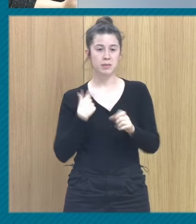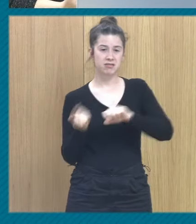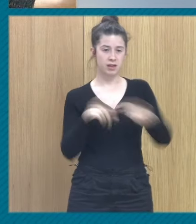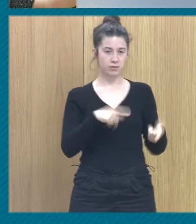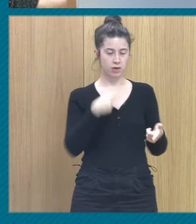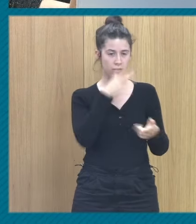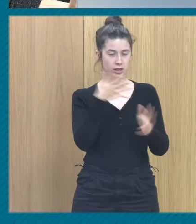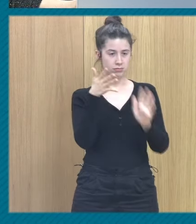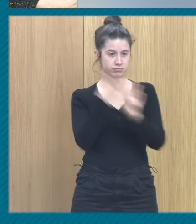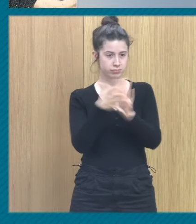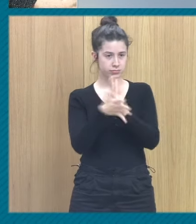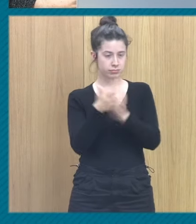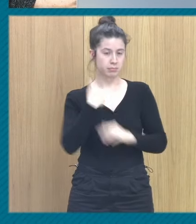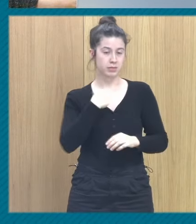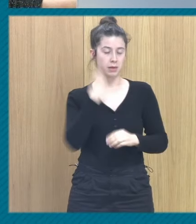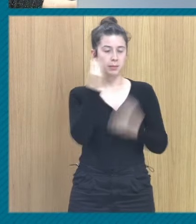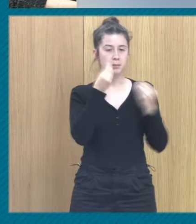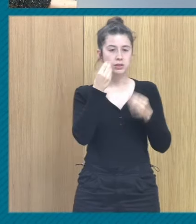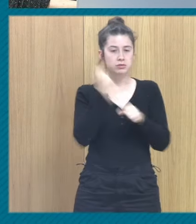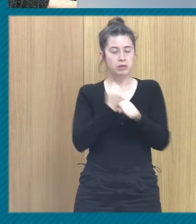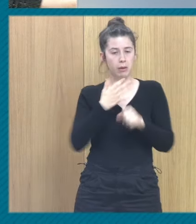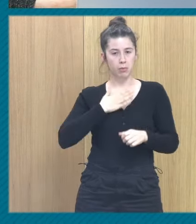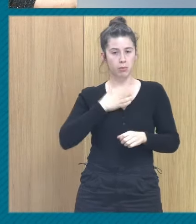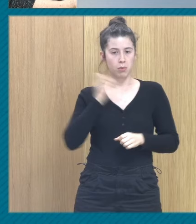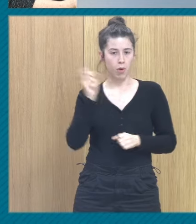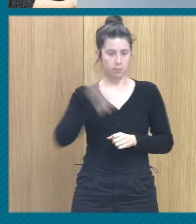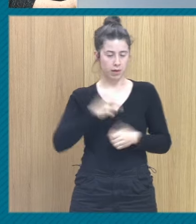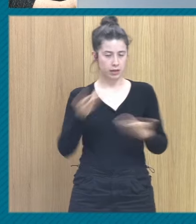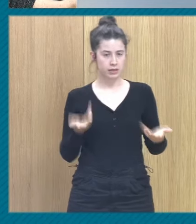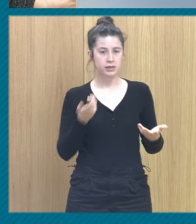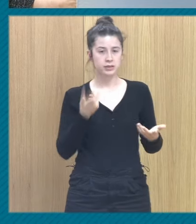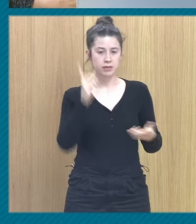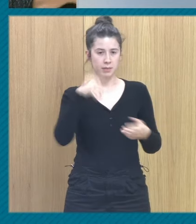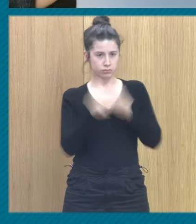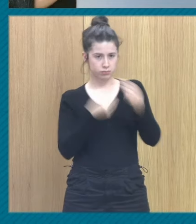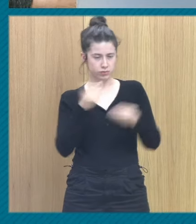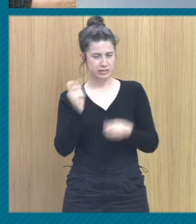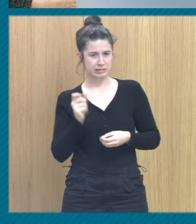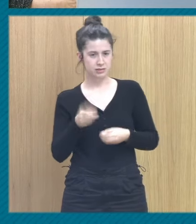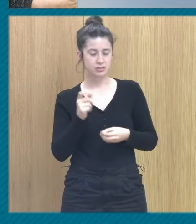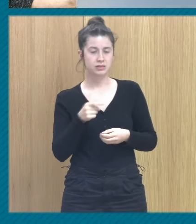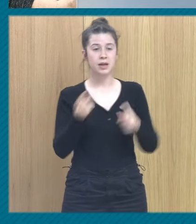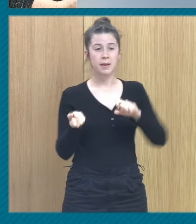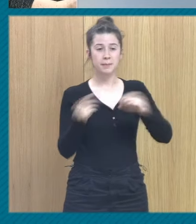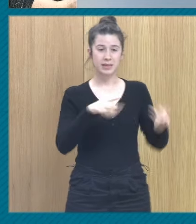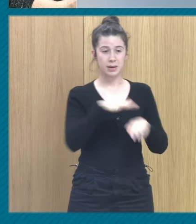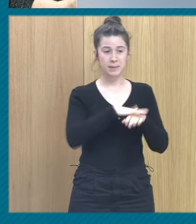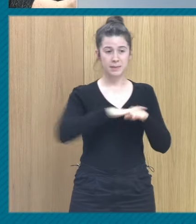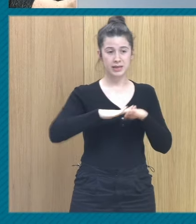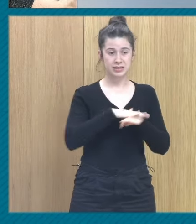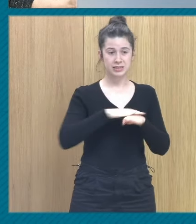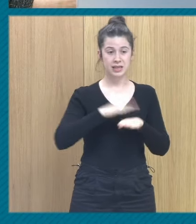a mí me resulta muy útil en el trabajo. Yo utilizo muchas metáforas en consulta y la metáfora básica que utilizo en el